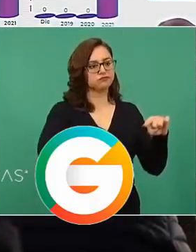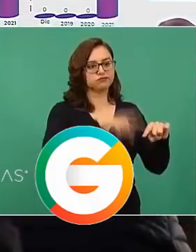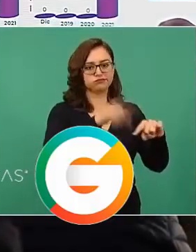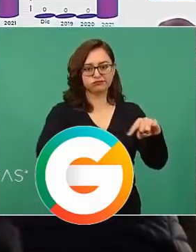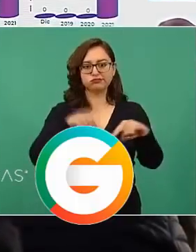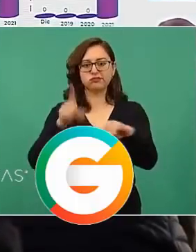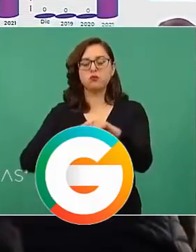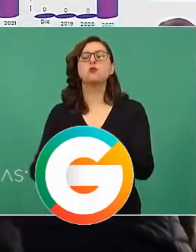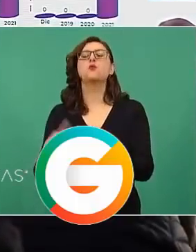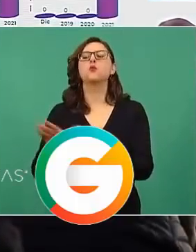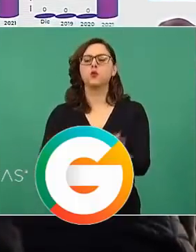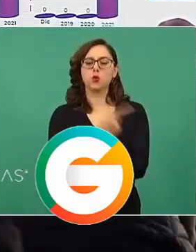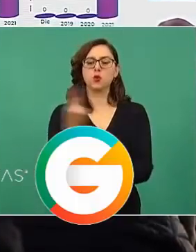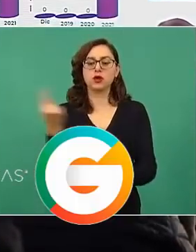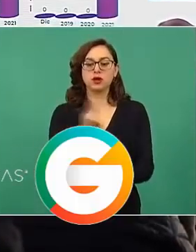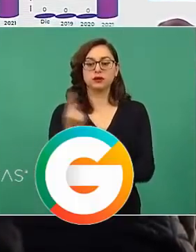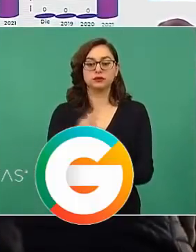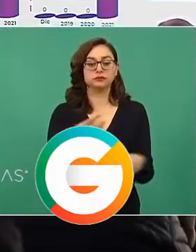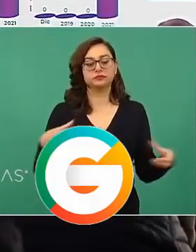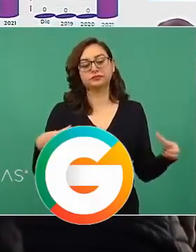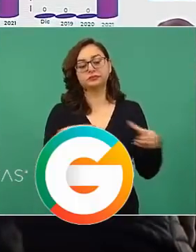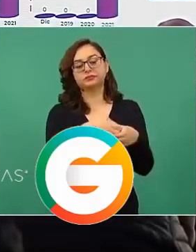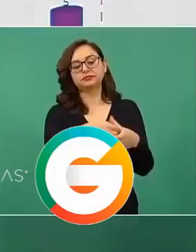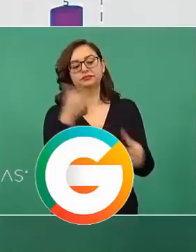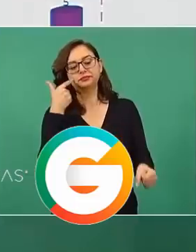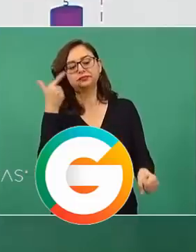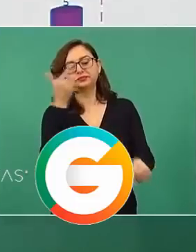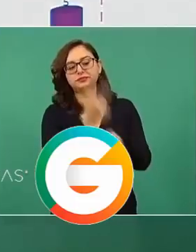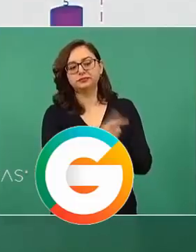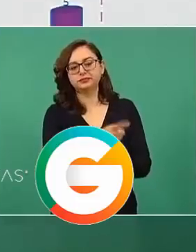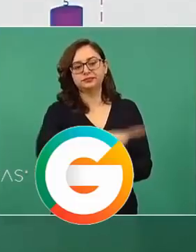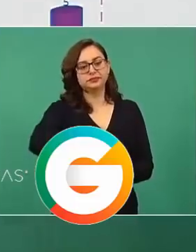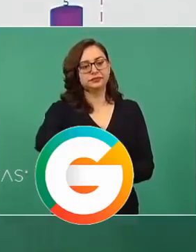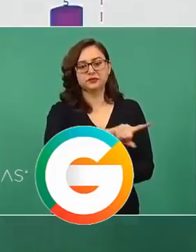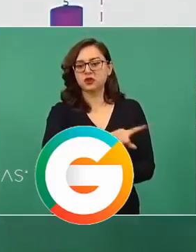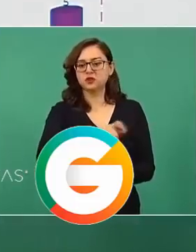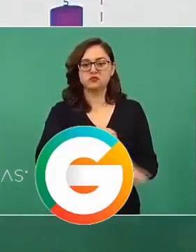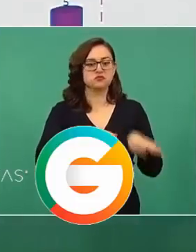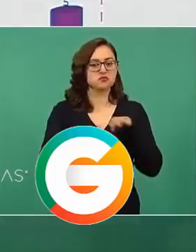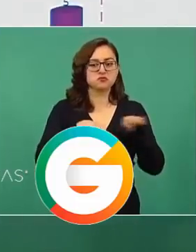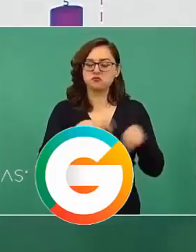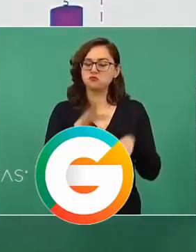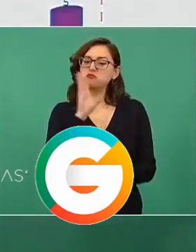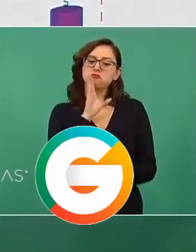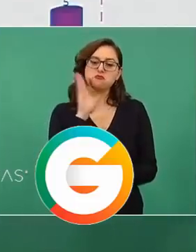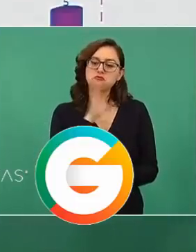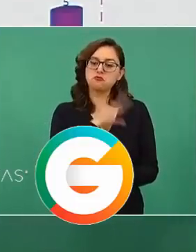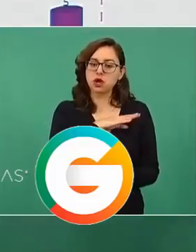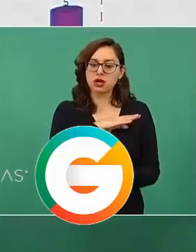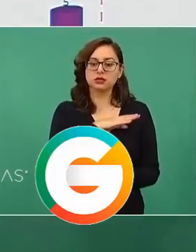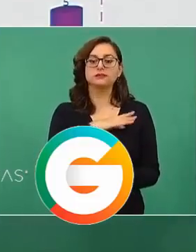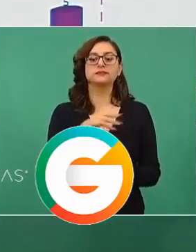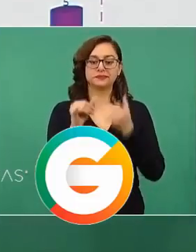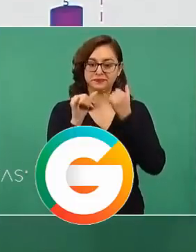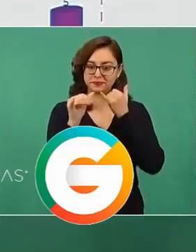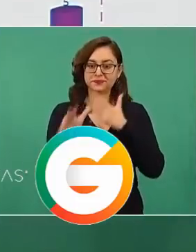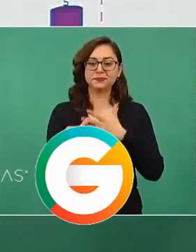de servidores públicos que estaban haciendo malos usos de sus funciones y se